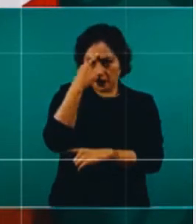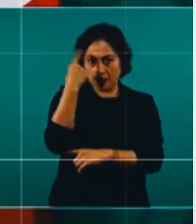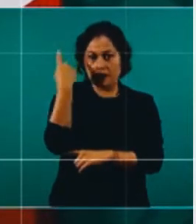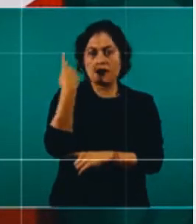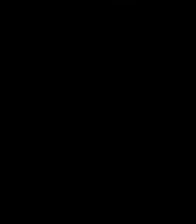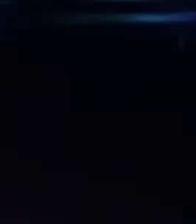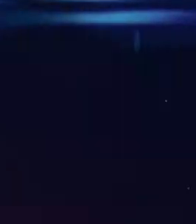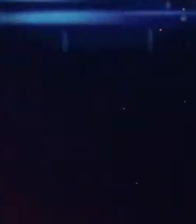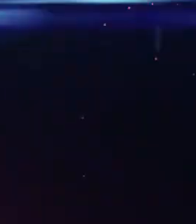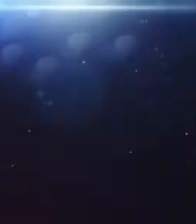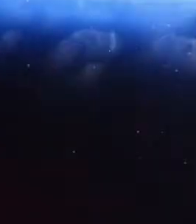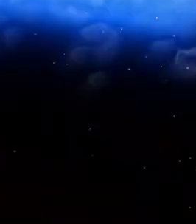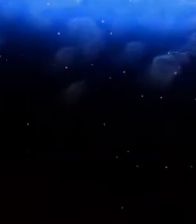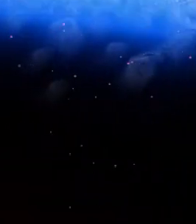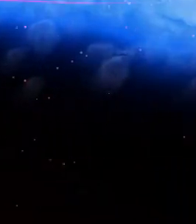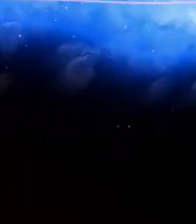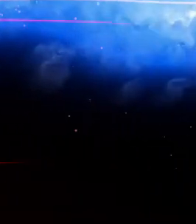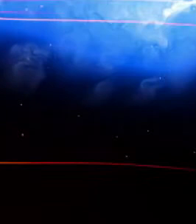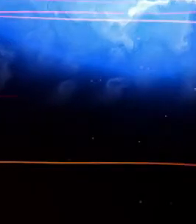cambio climático.